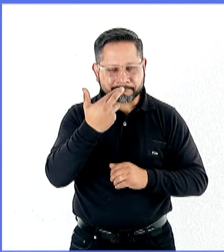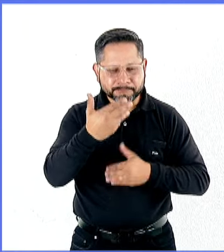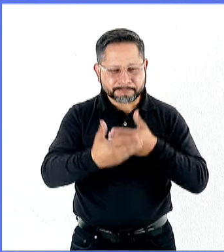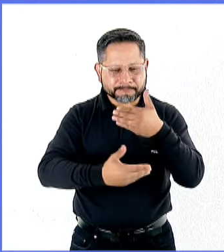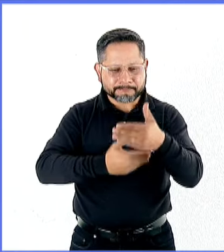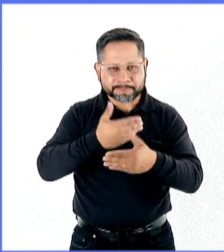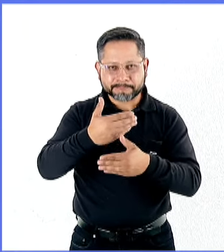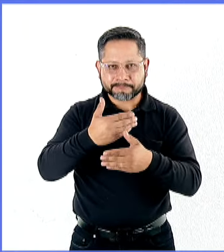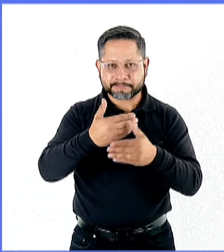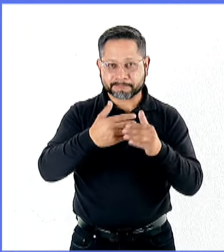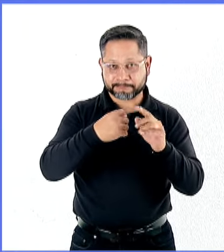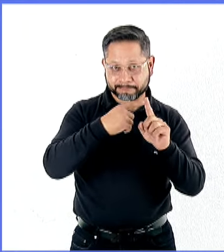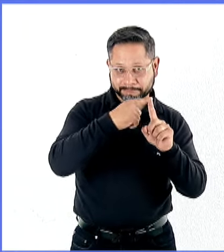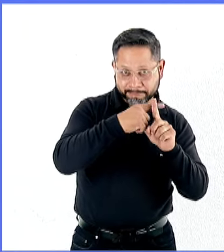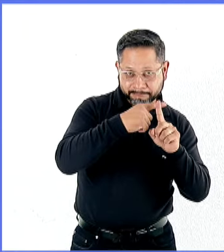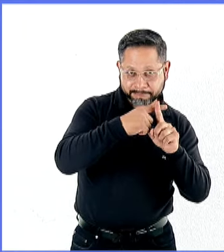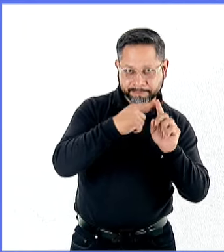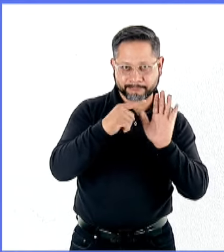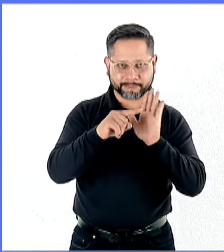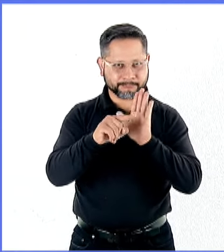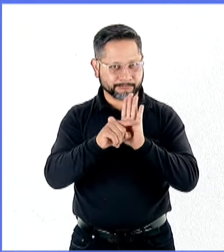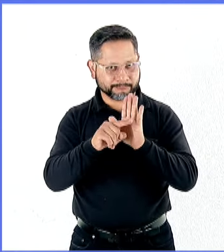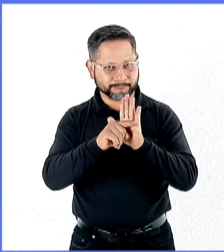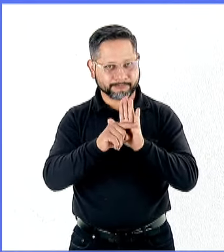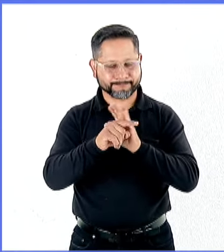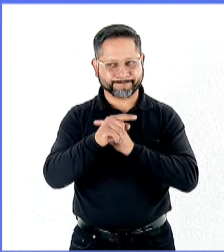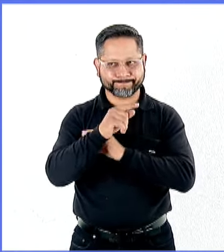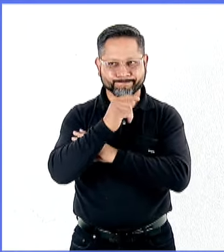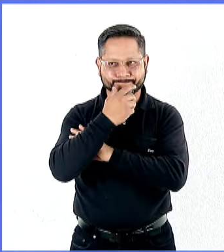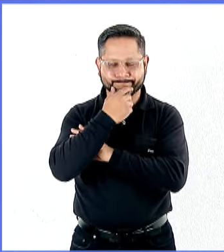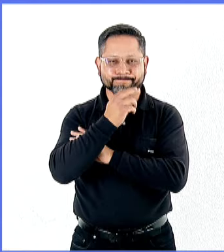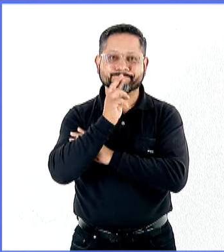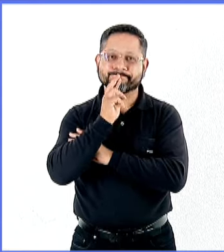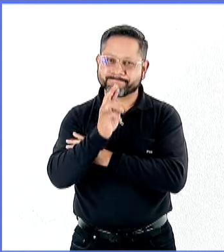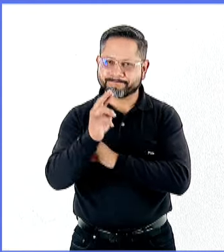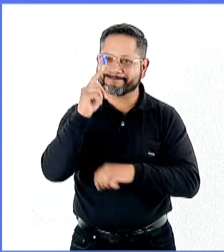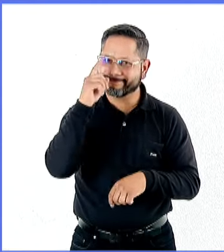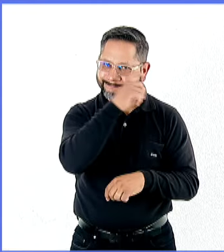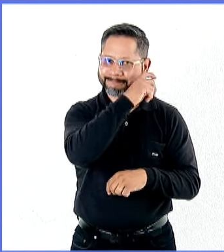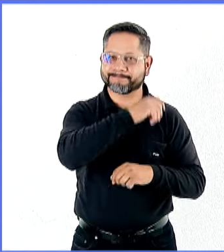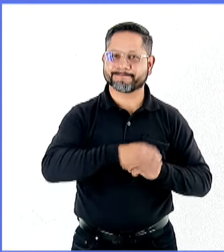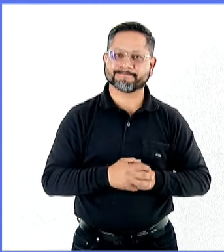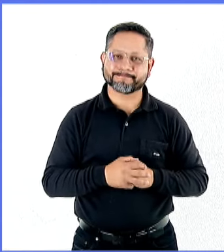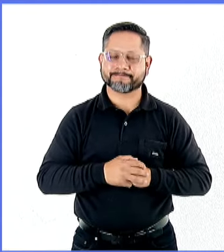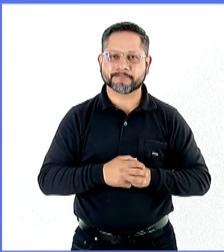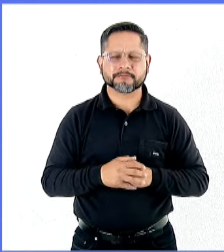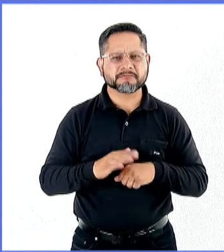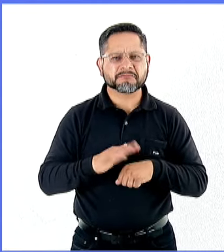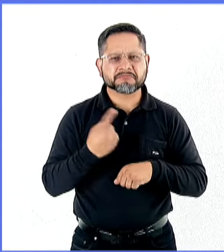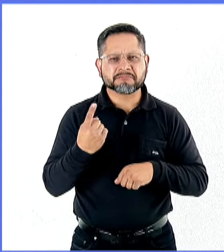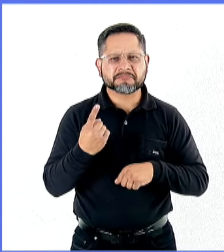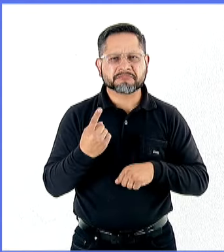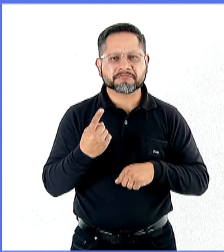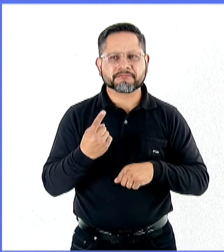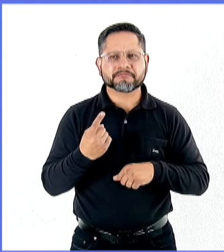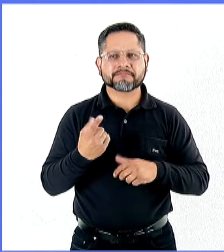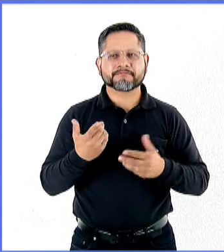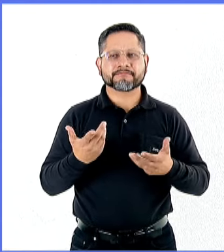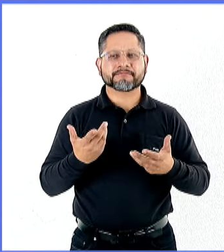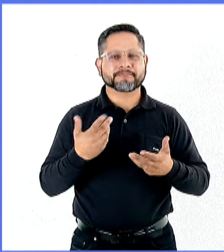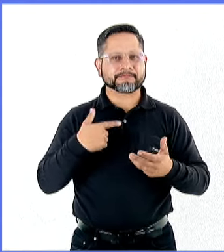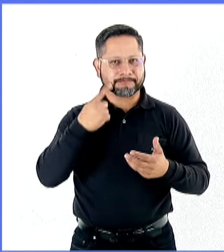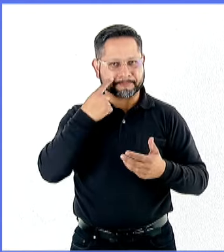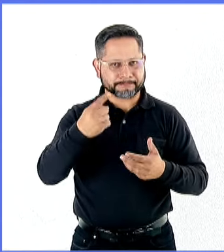neto, positivo o negativo? Y es un poco complicado poderlo responder. Yo creo que dentro de lo, digamos, que se